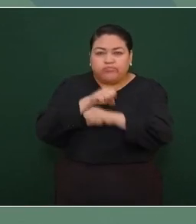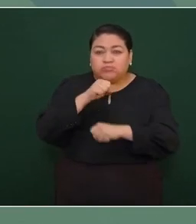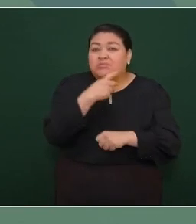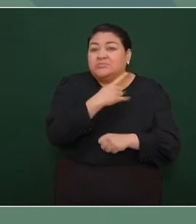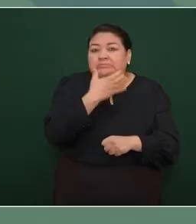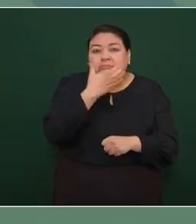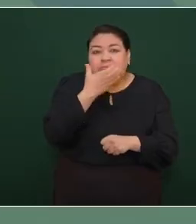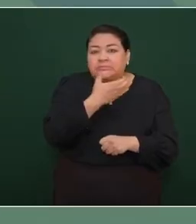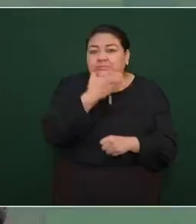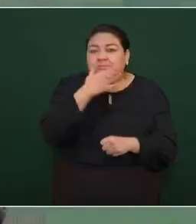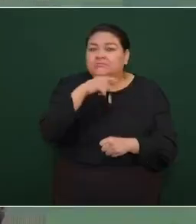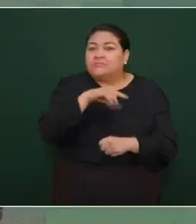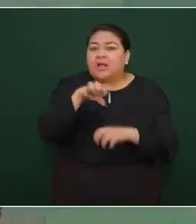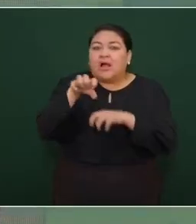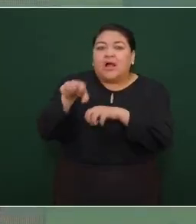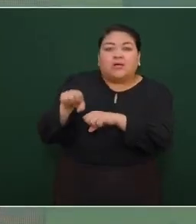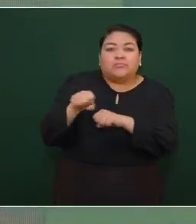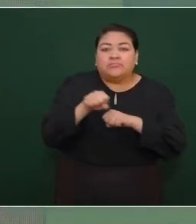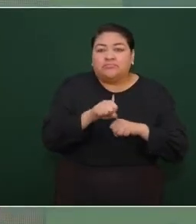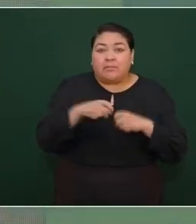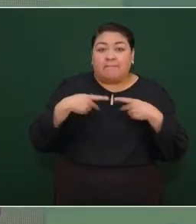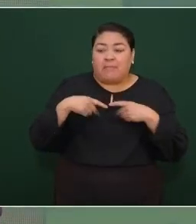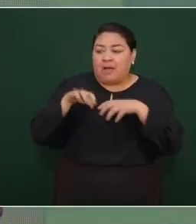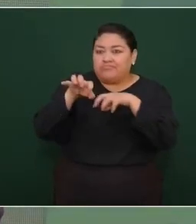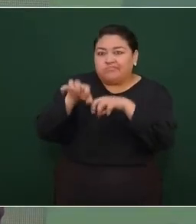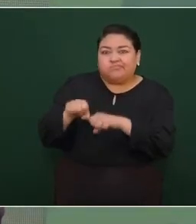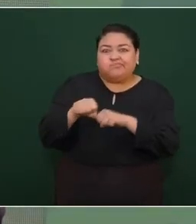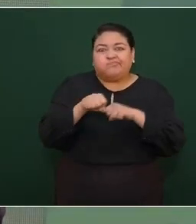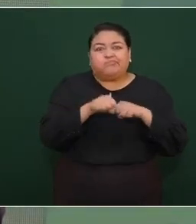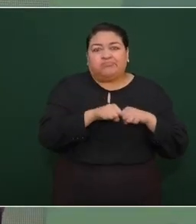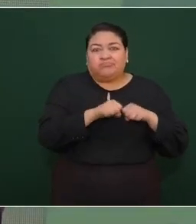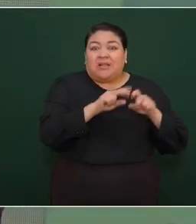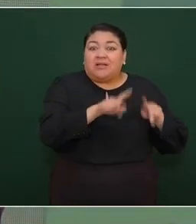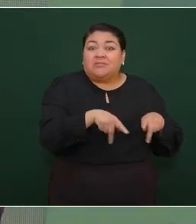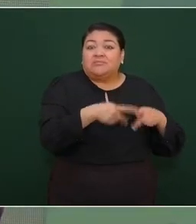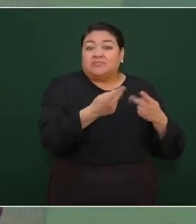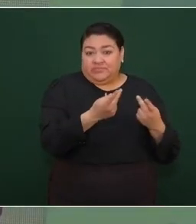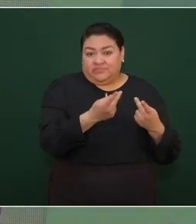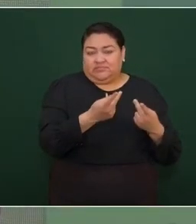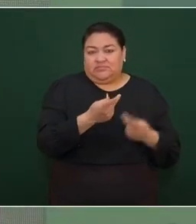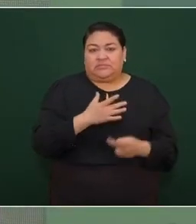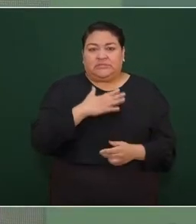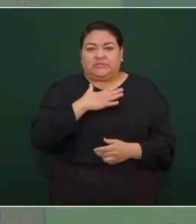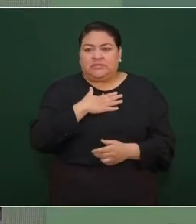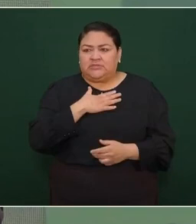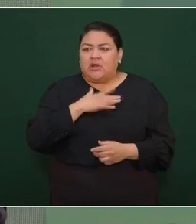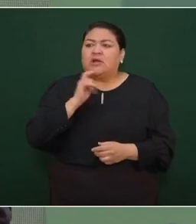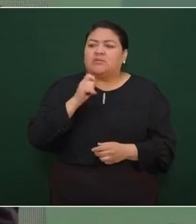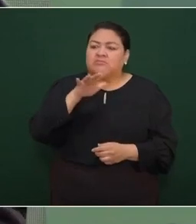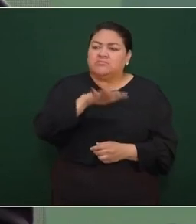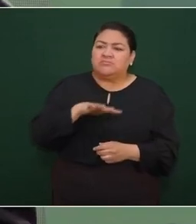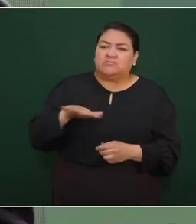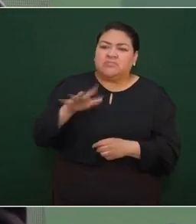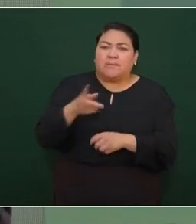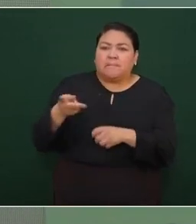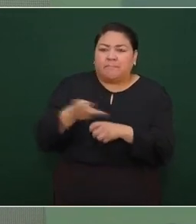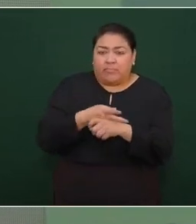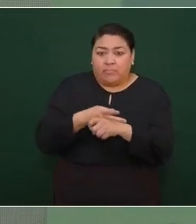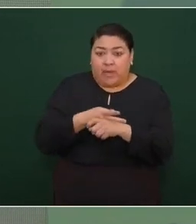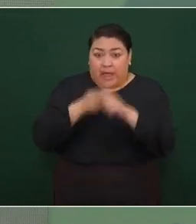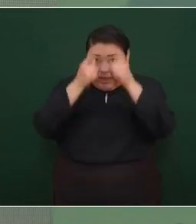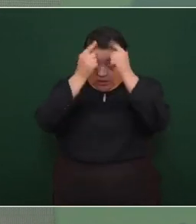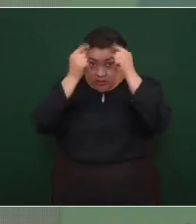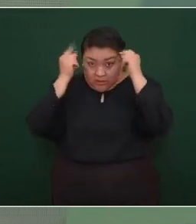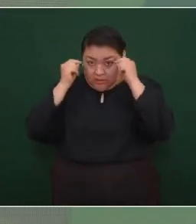eso son traficantes de personas no tenemos nosotros información que sea migración de